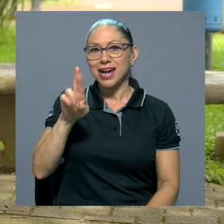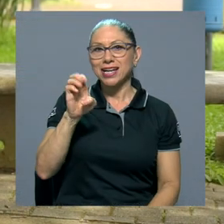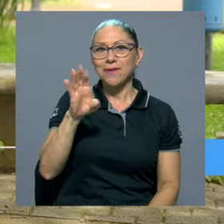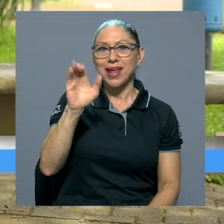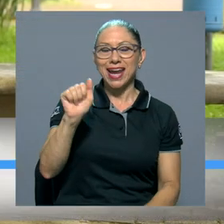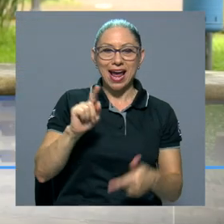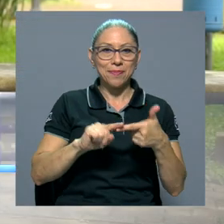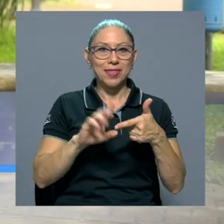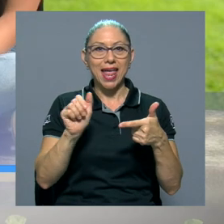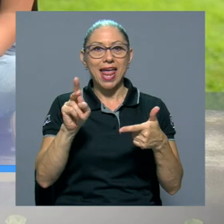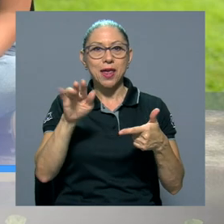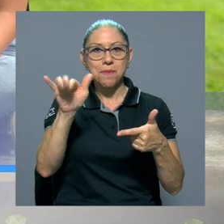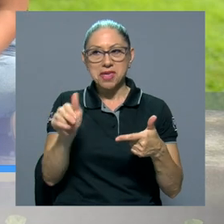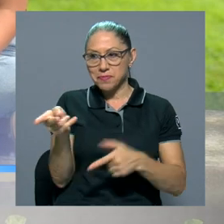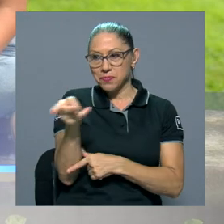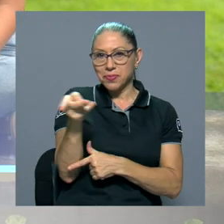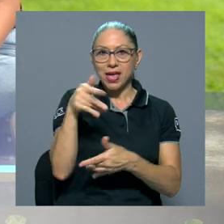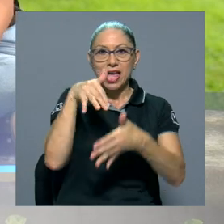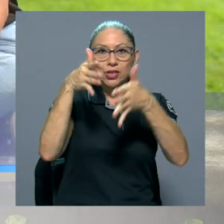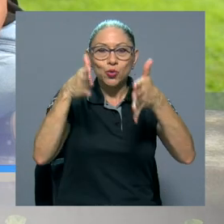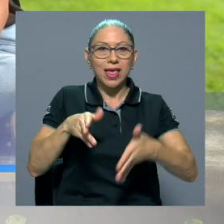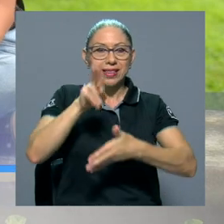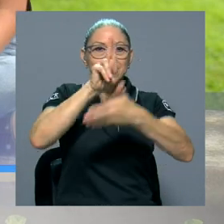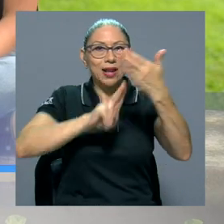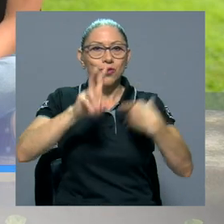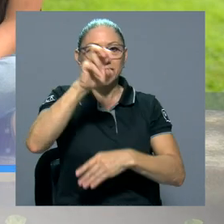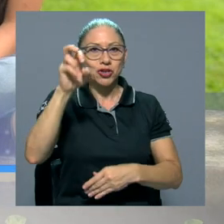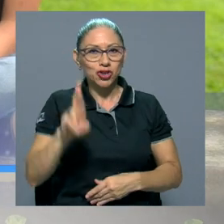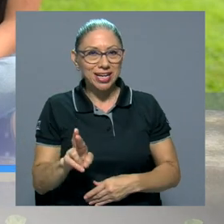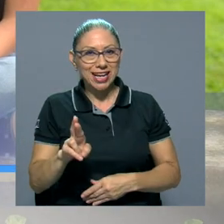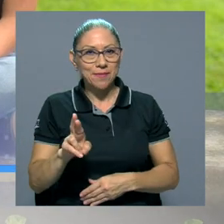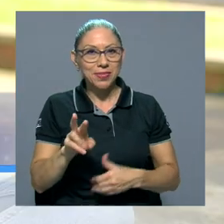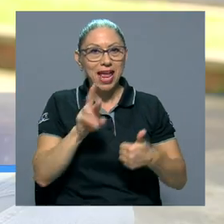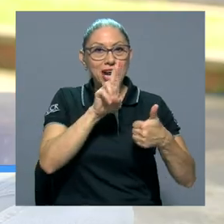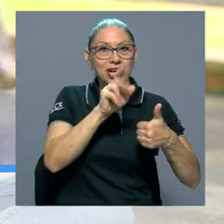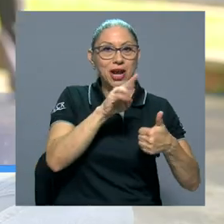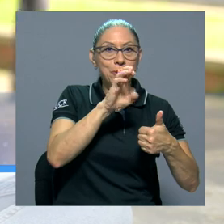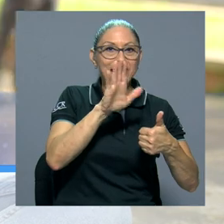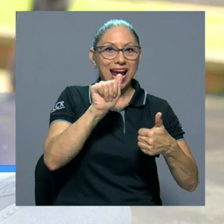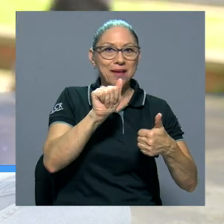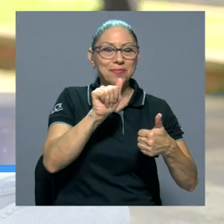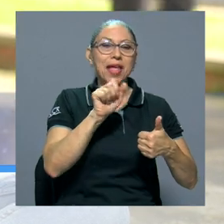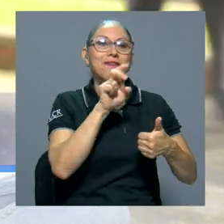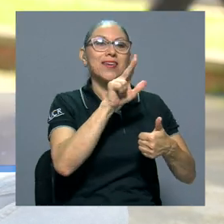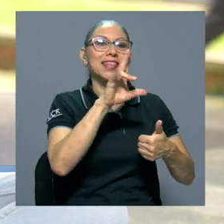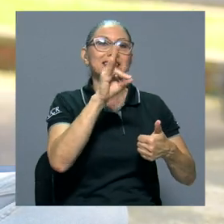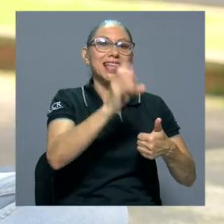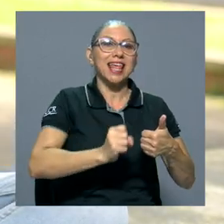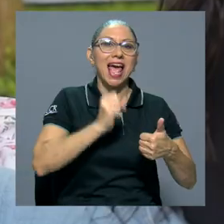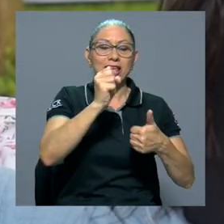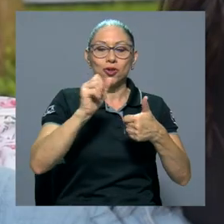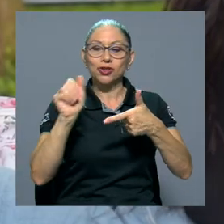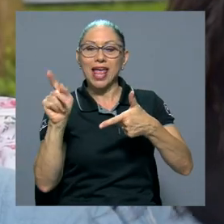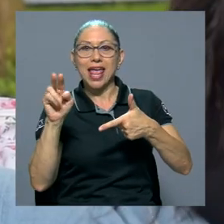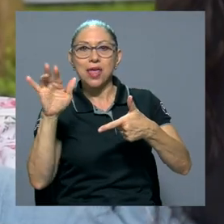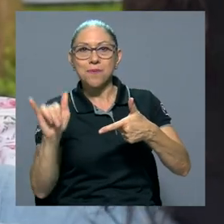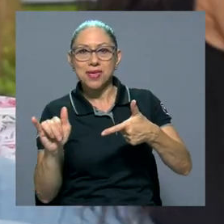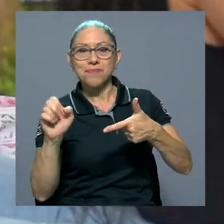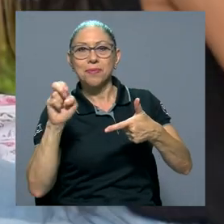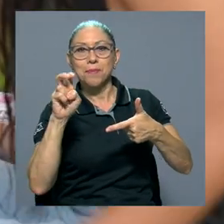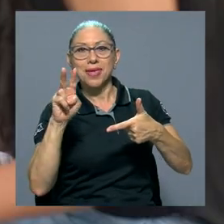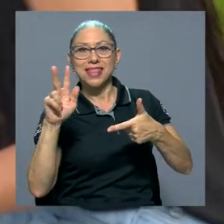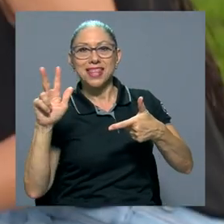Rebeca y Amy son estudiantes de la Universidad de Costa Rica. Rebeca tiene 27 años y Amy